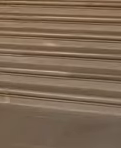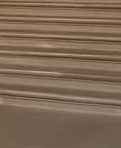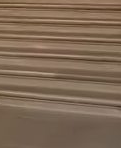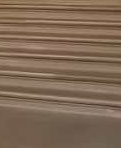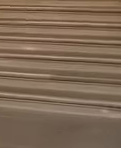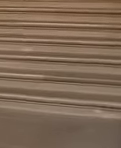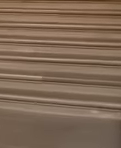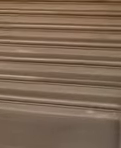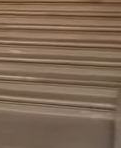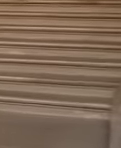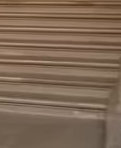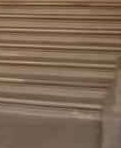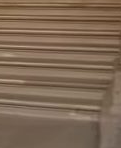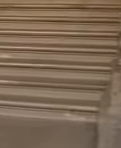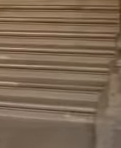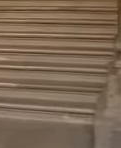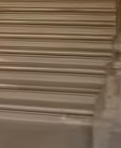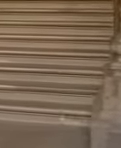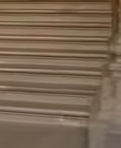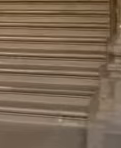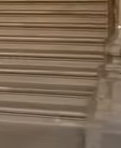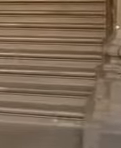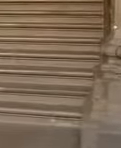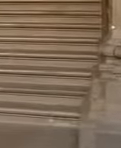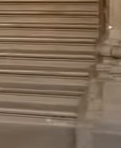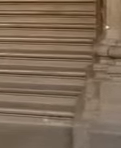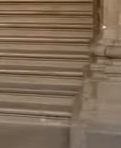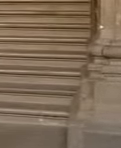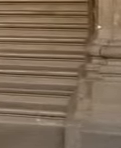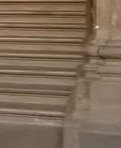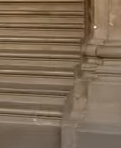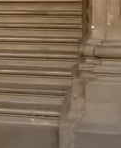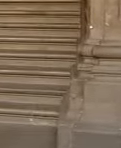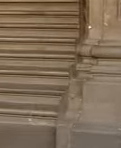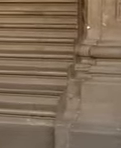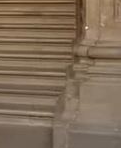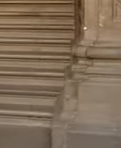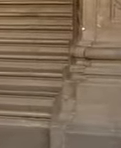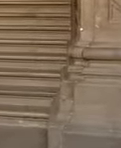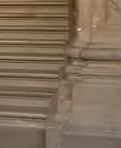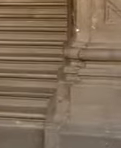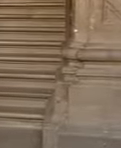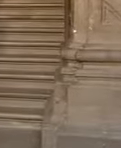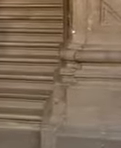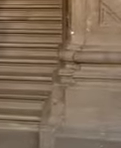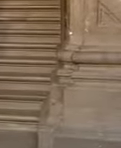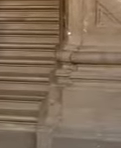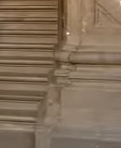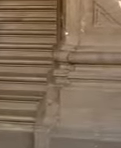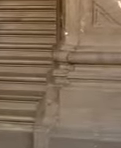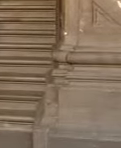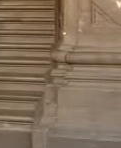...aca hay entrevista, muchas gracias. Por ahí está leído una entrevista a Marx.